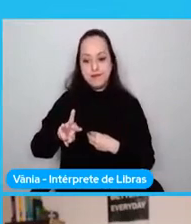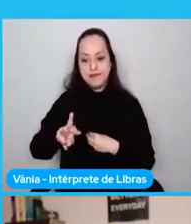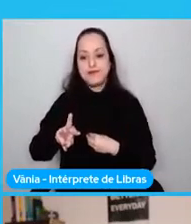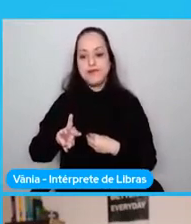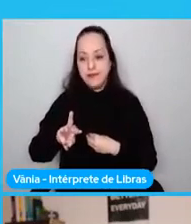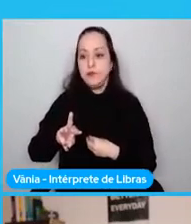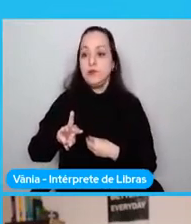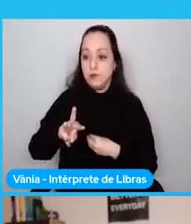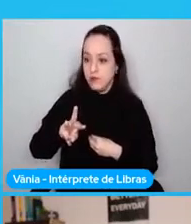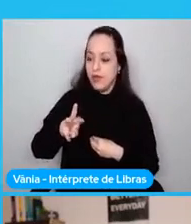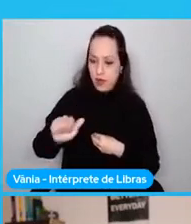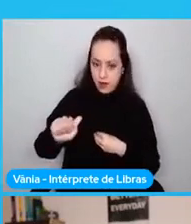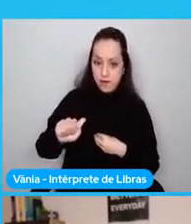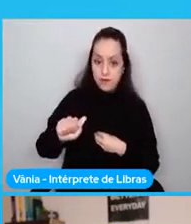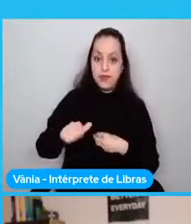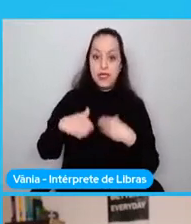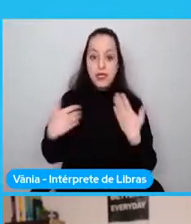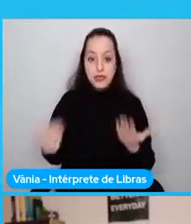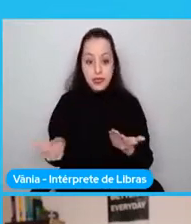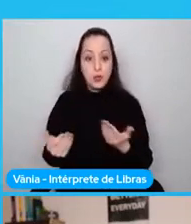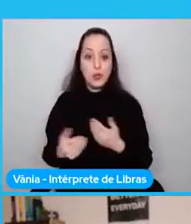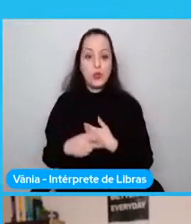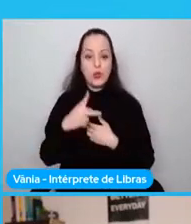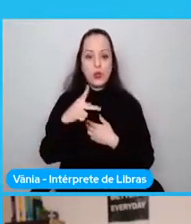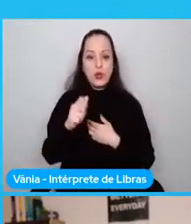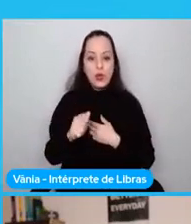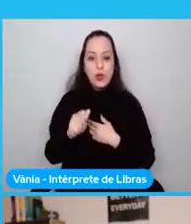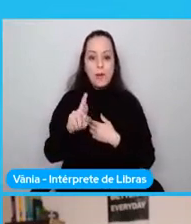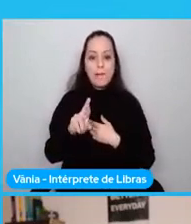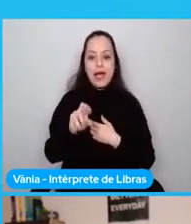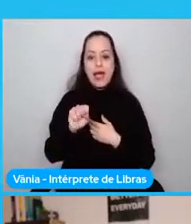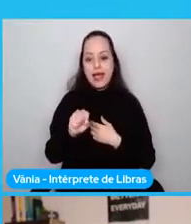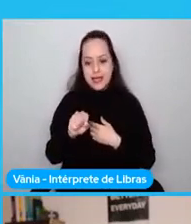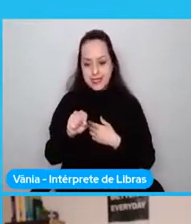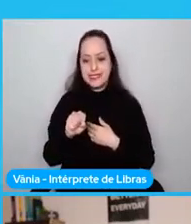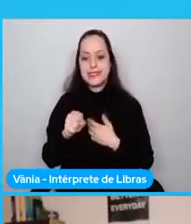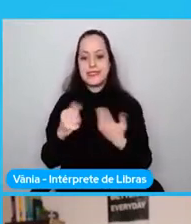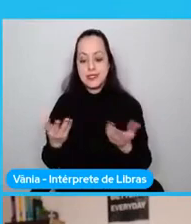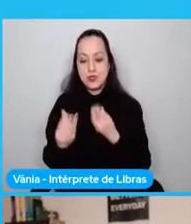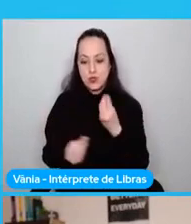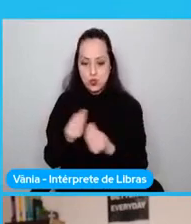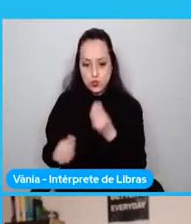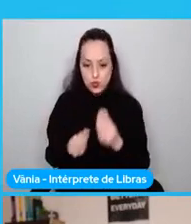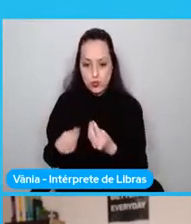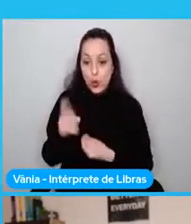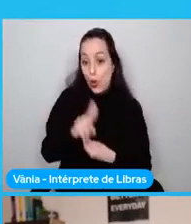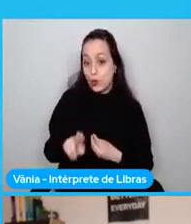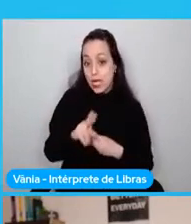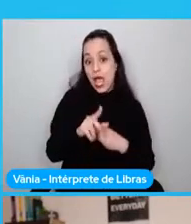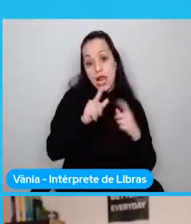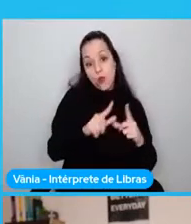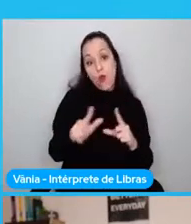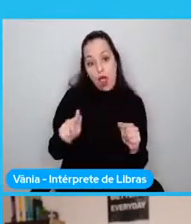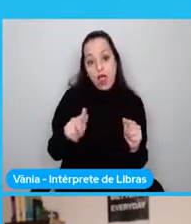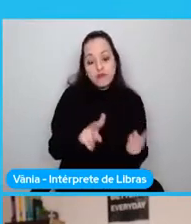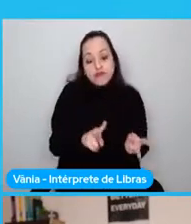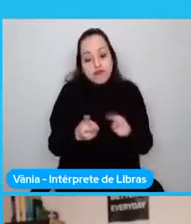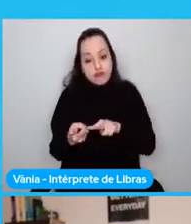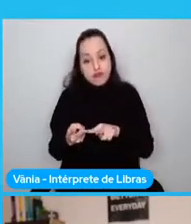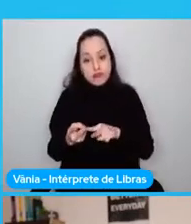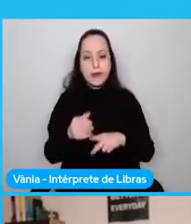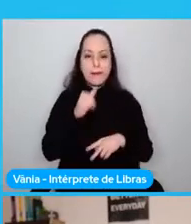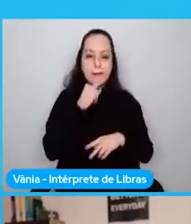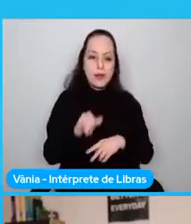comunidad de Python, sé que sonará raro de que se esté promoviendo más un lenguaje, un lenguaje que sea